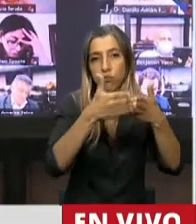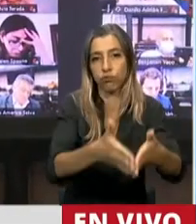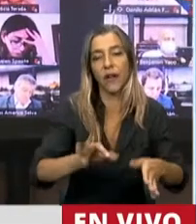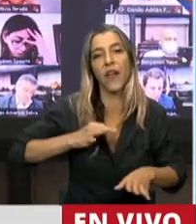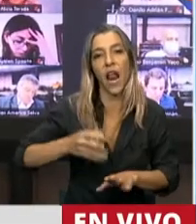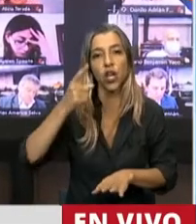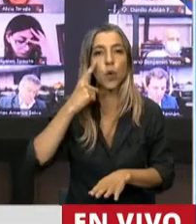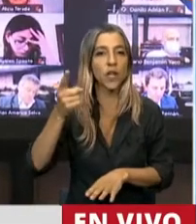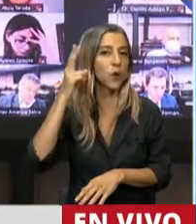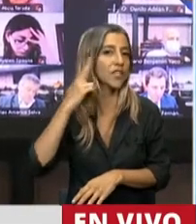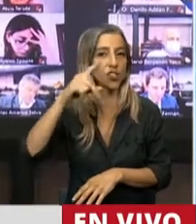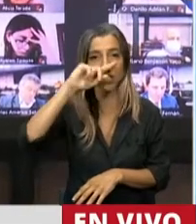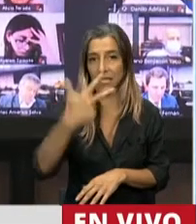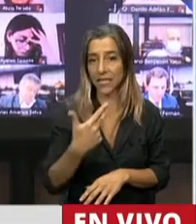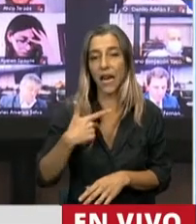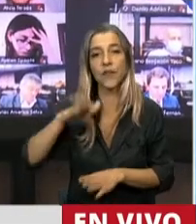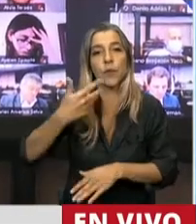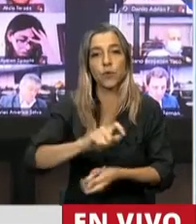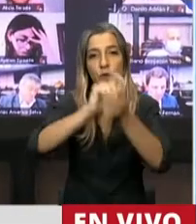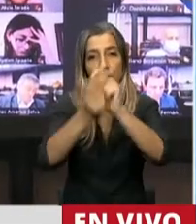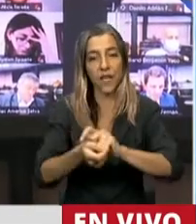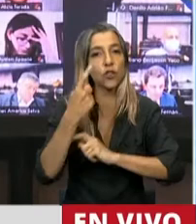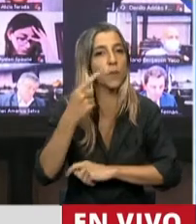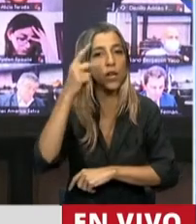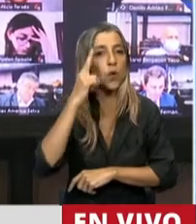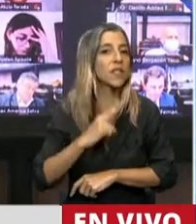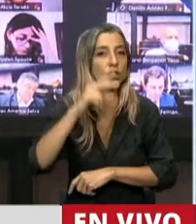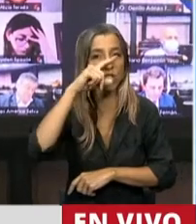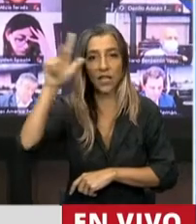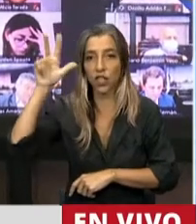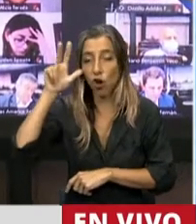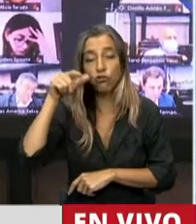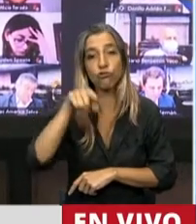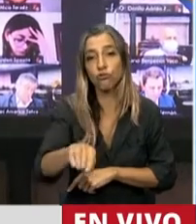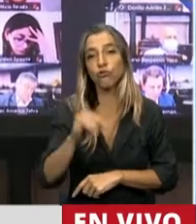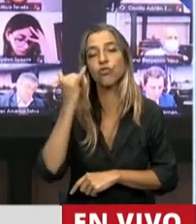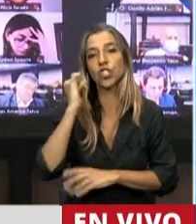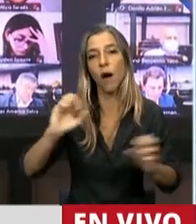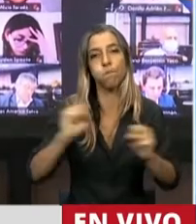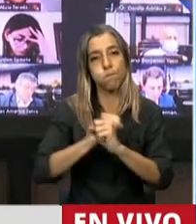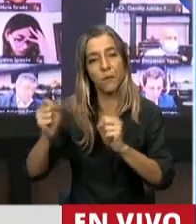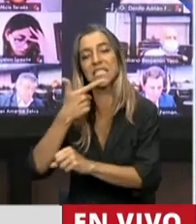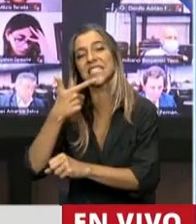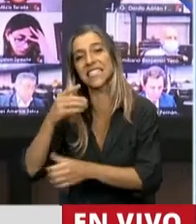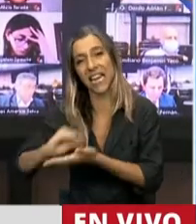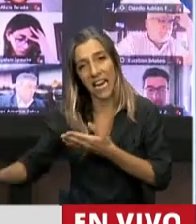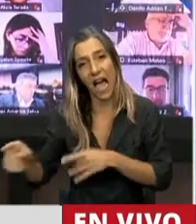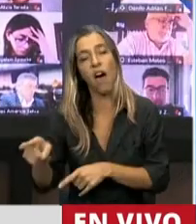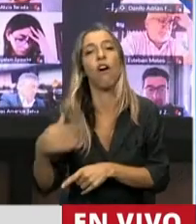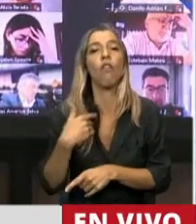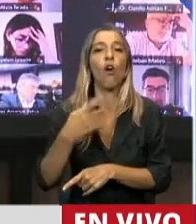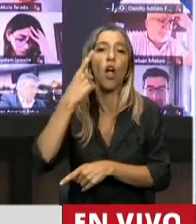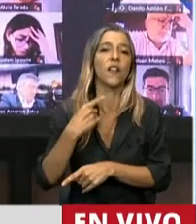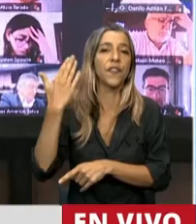1973, modificado por el protocolo de 1978. Estuvo aprobación en el Senado, se trató el